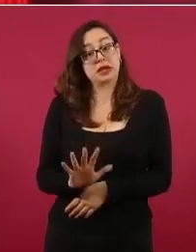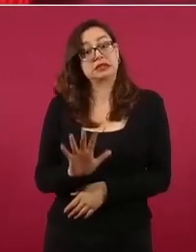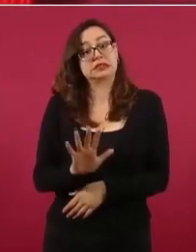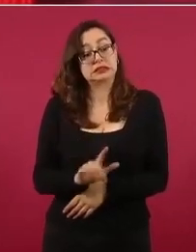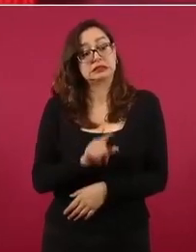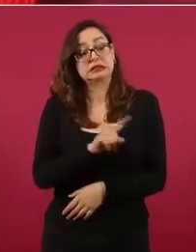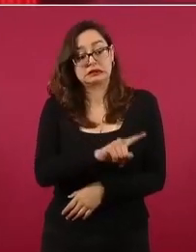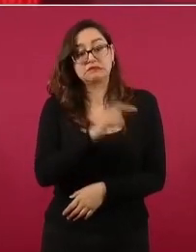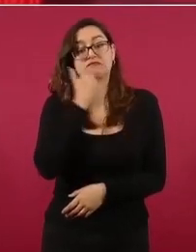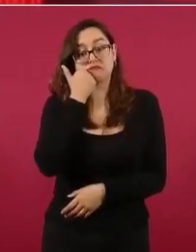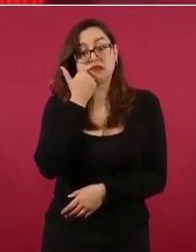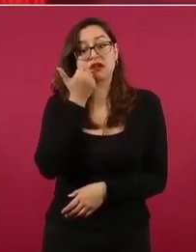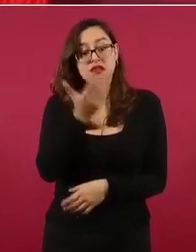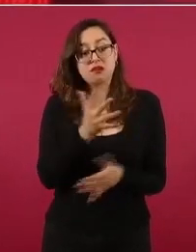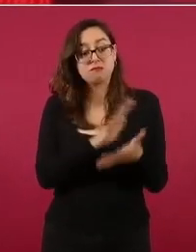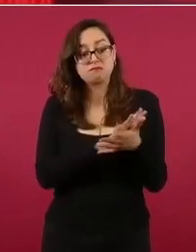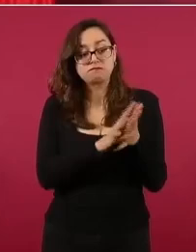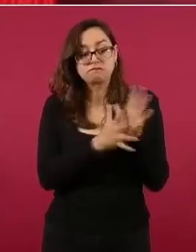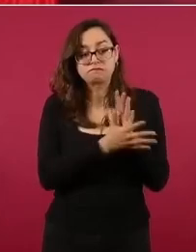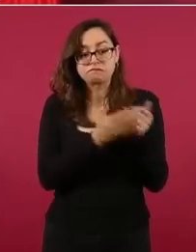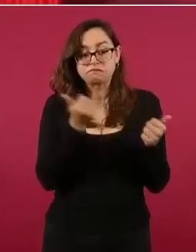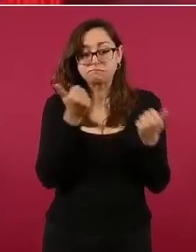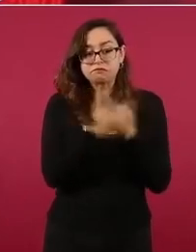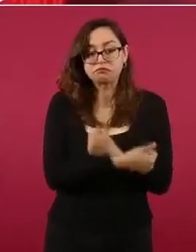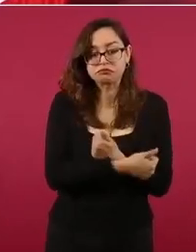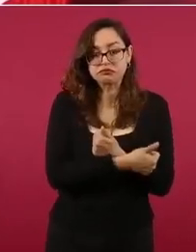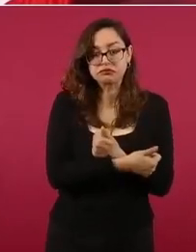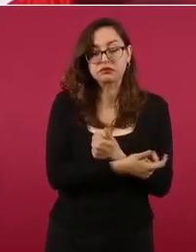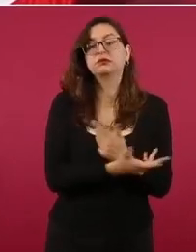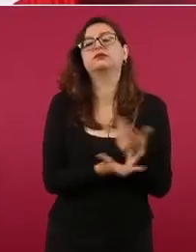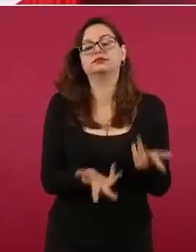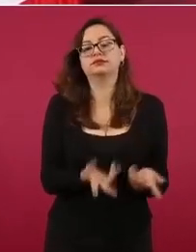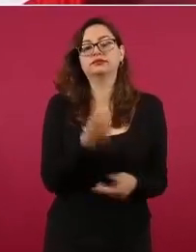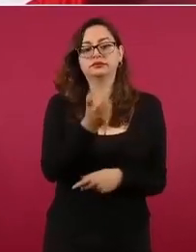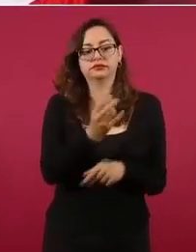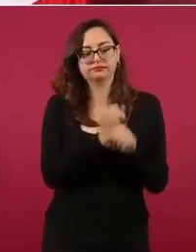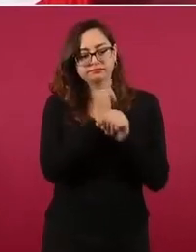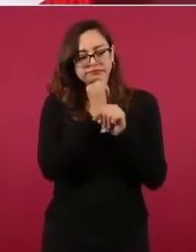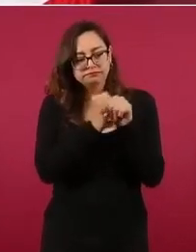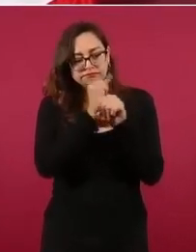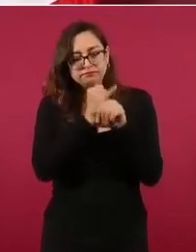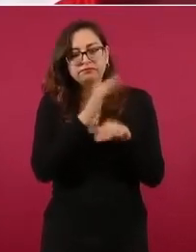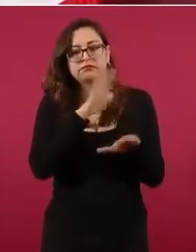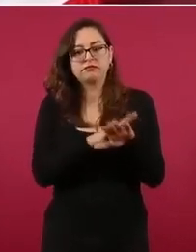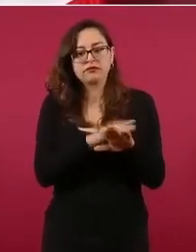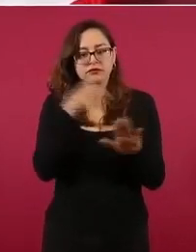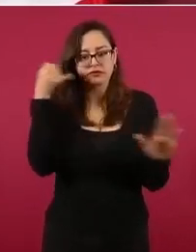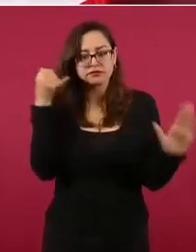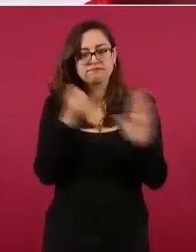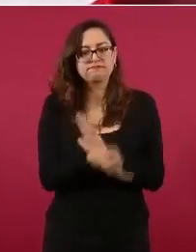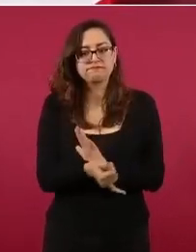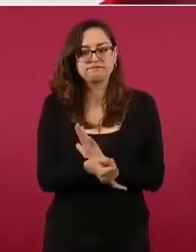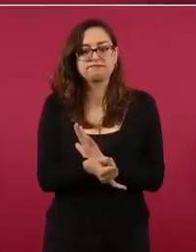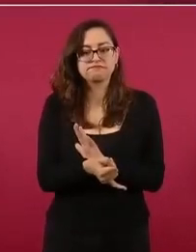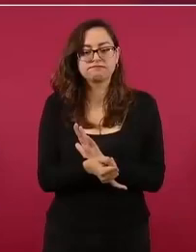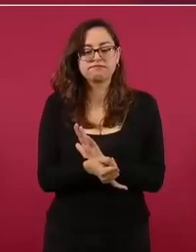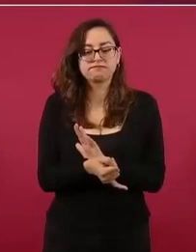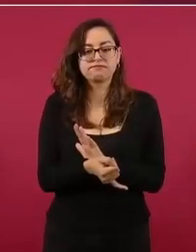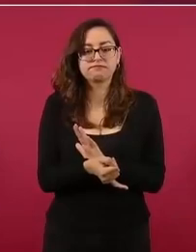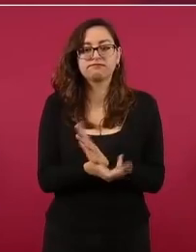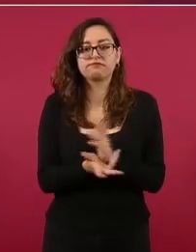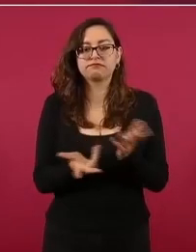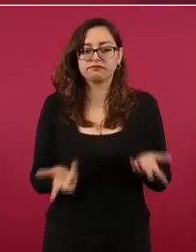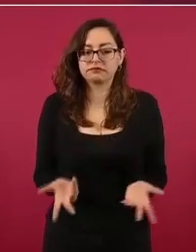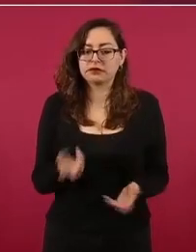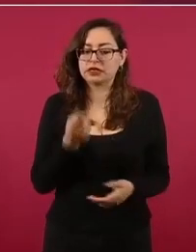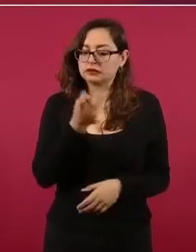Entonces, se está haciendo la investigación a fondo, porque eso, como tú lo señalas, no